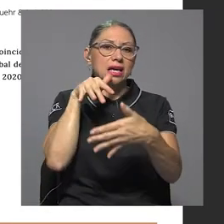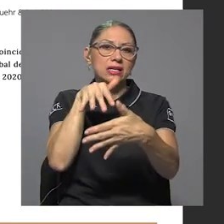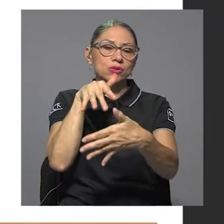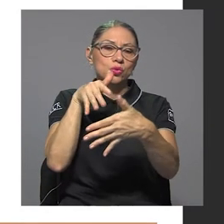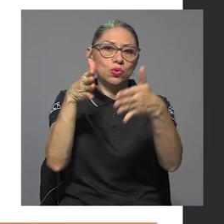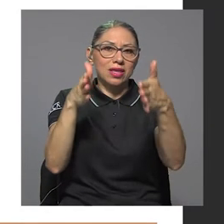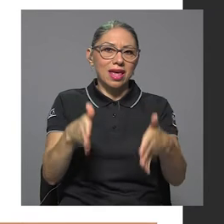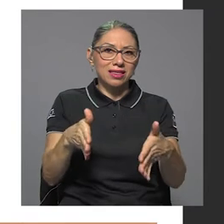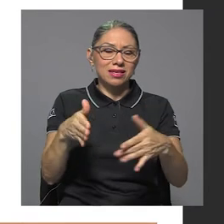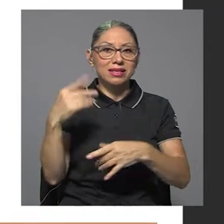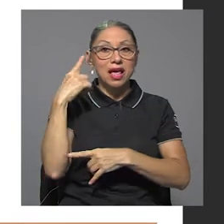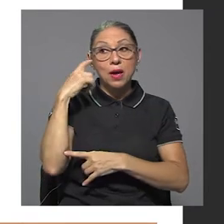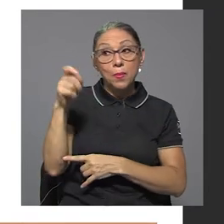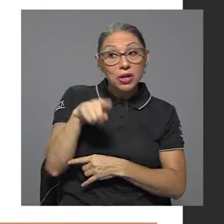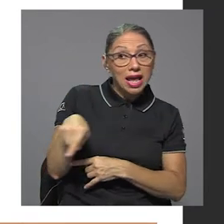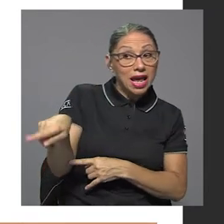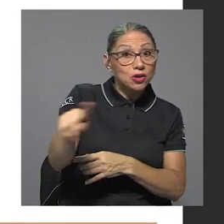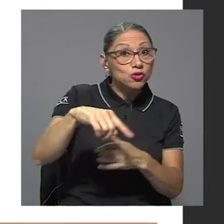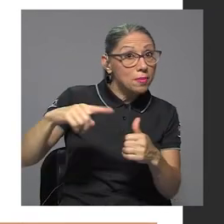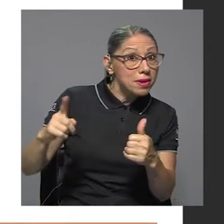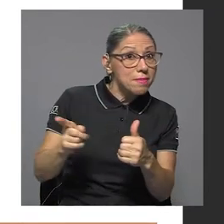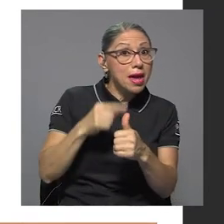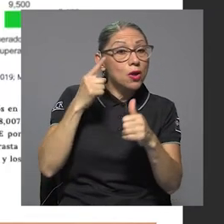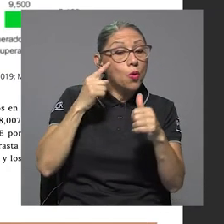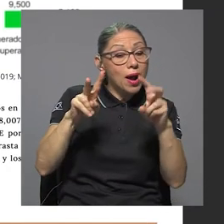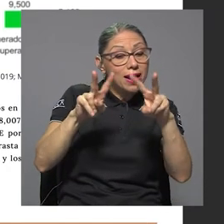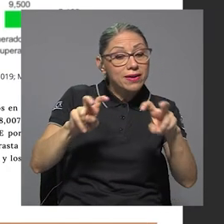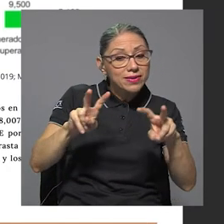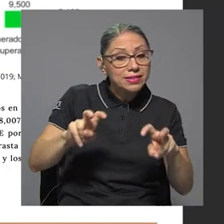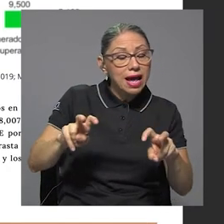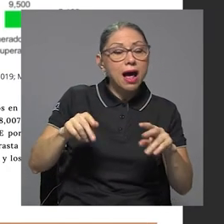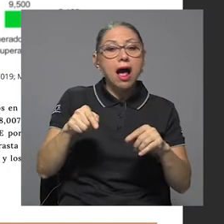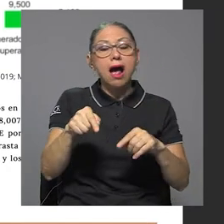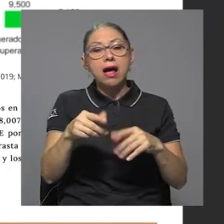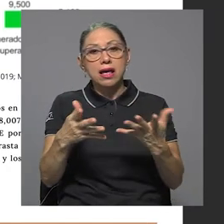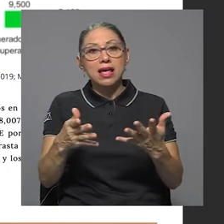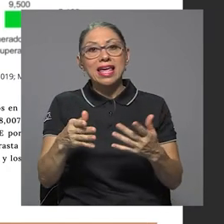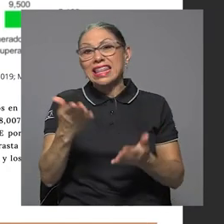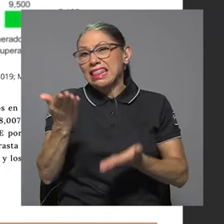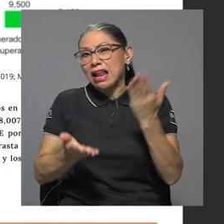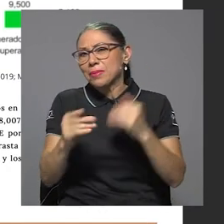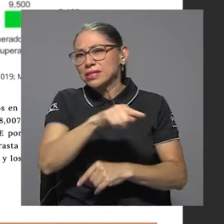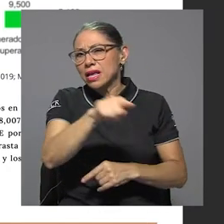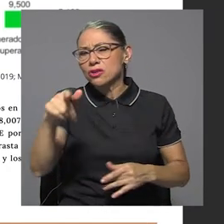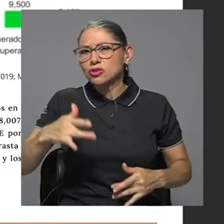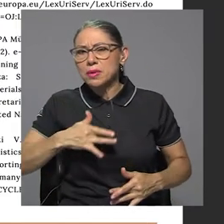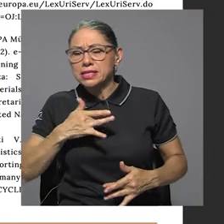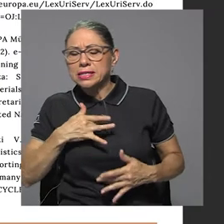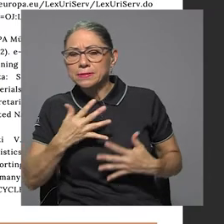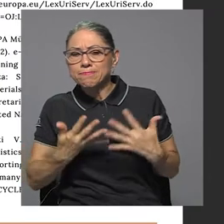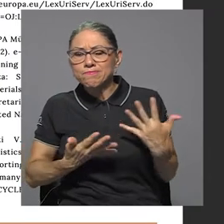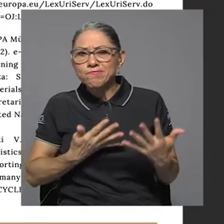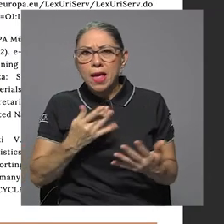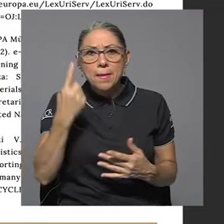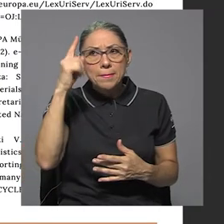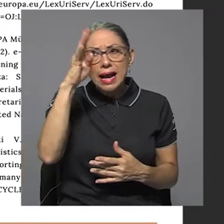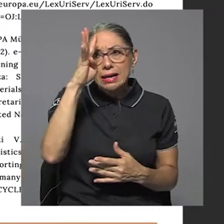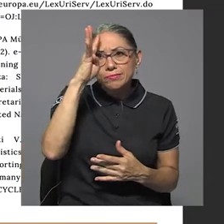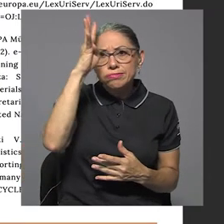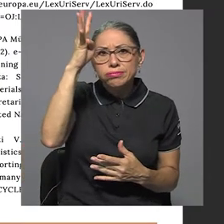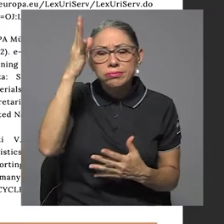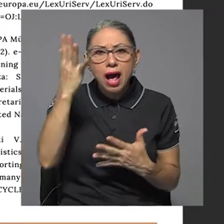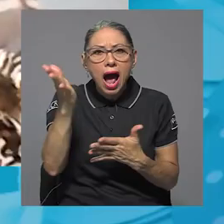algún momento las va a revisar y las va a analizar y que eso les va a generar tal vez inquietudes para crear algún tipo de